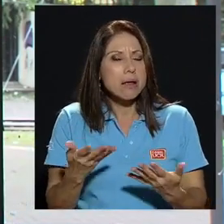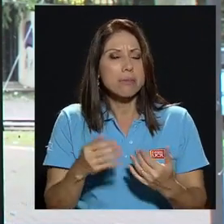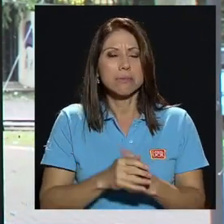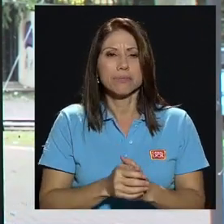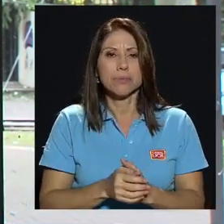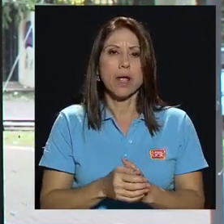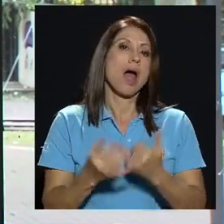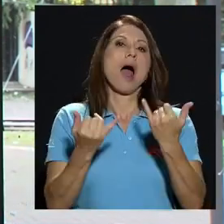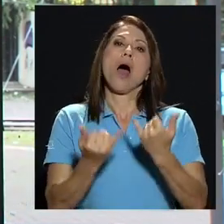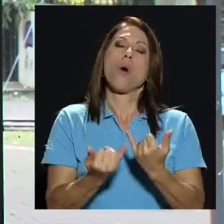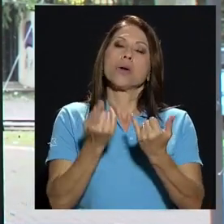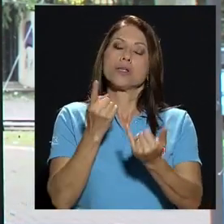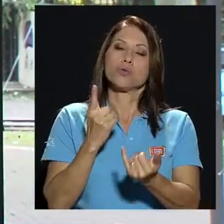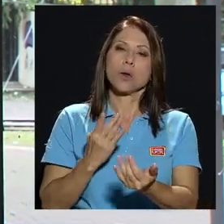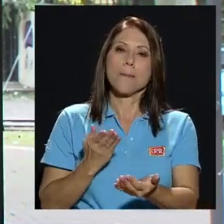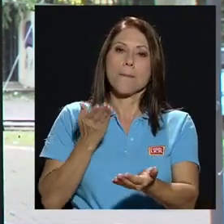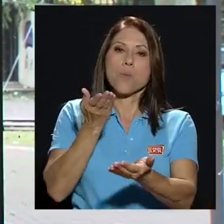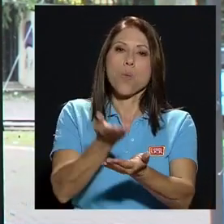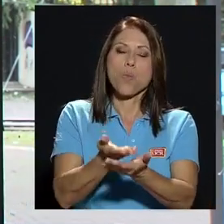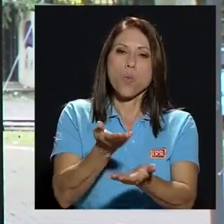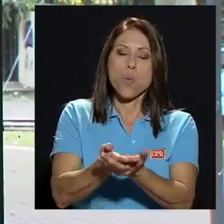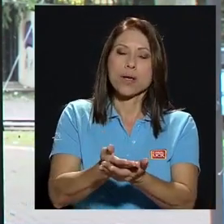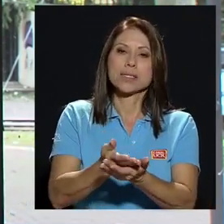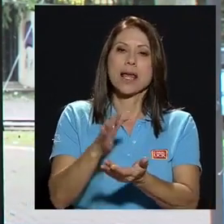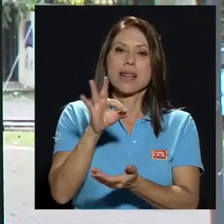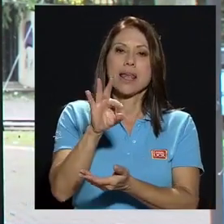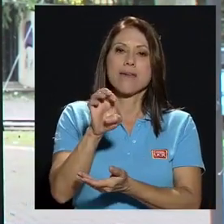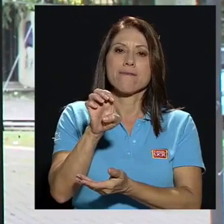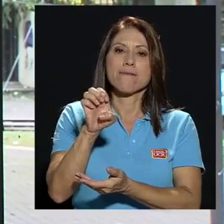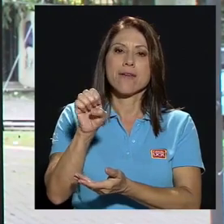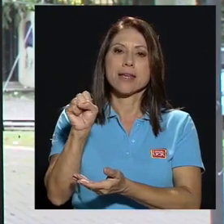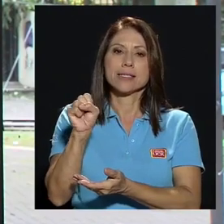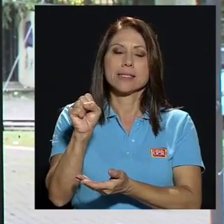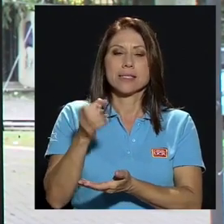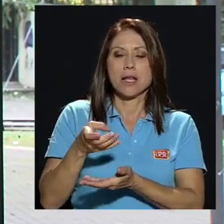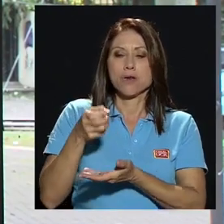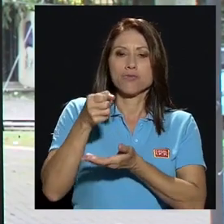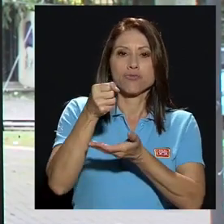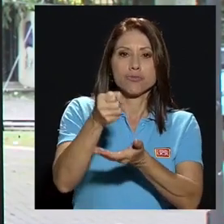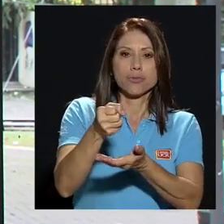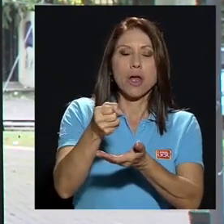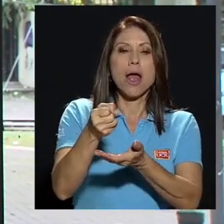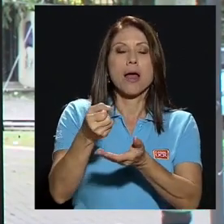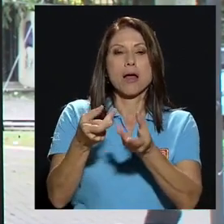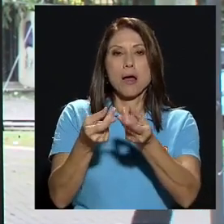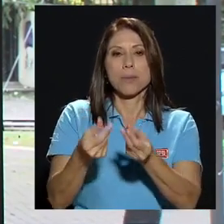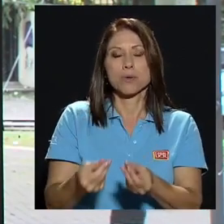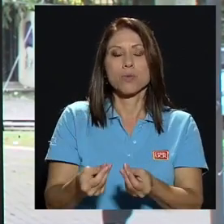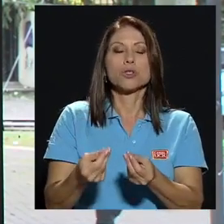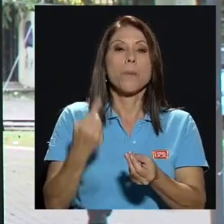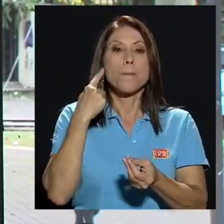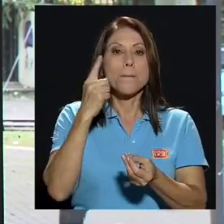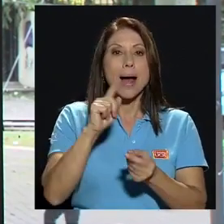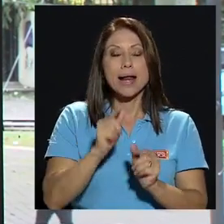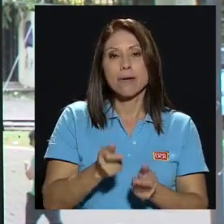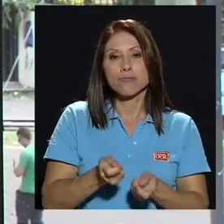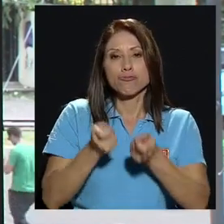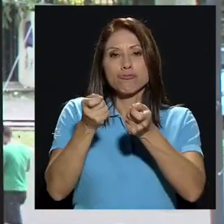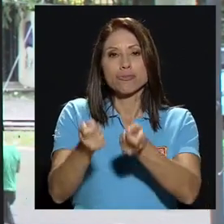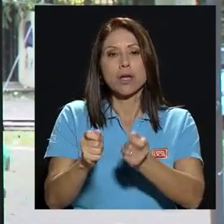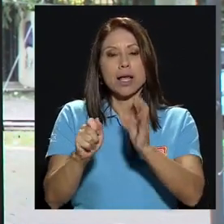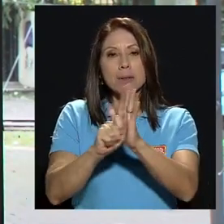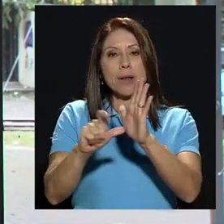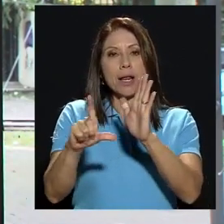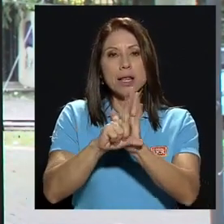momento una propuesta de FES para llevarlo a la Asamblea Legislativa. Veremos también a lo interno nuestro,